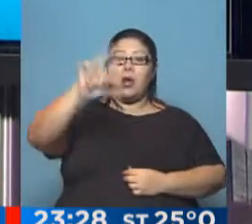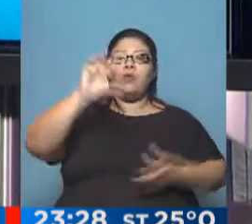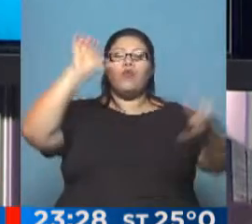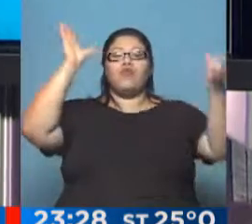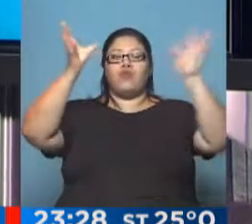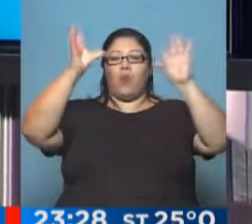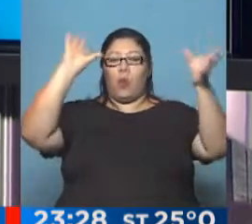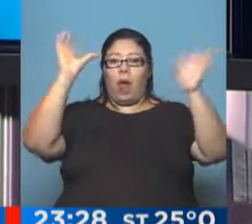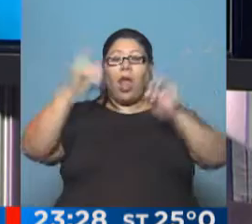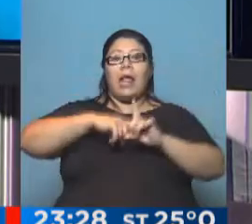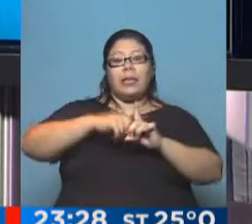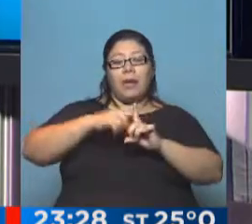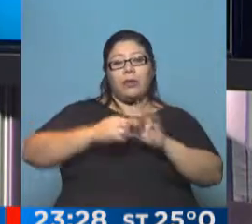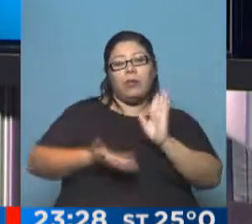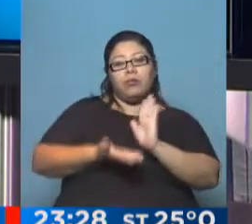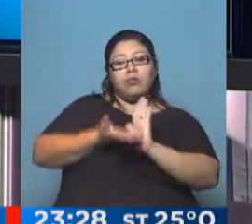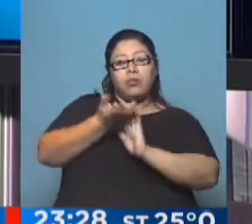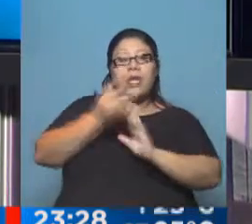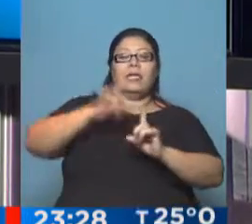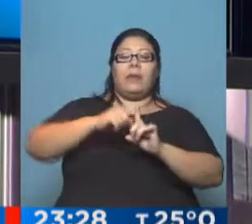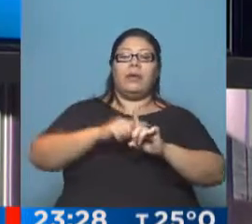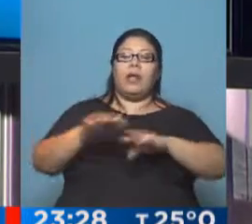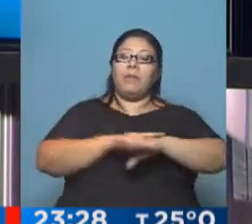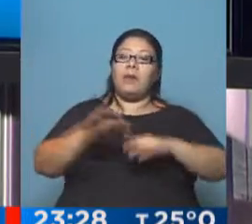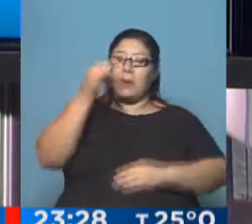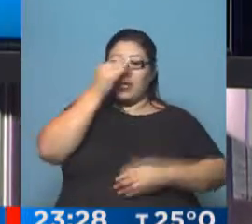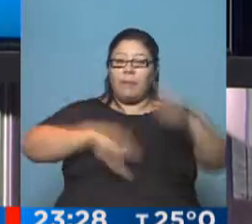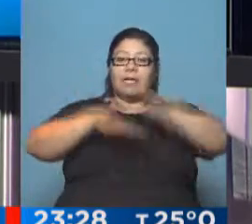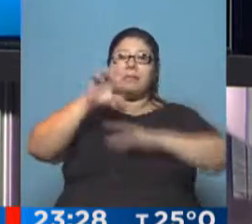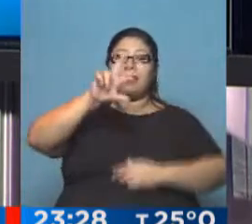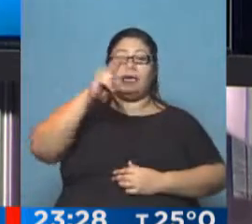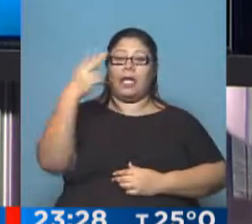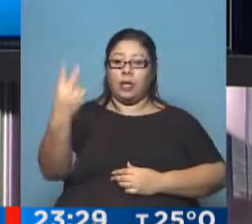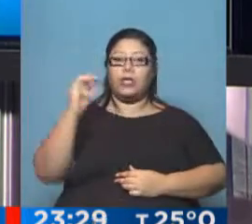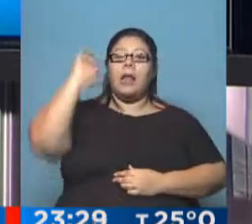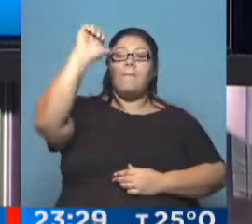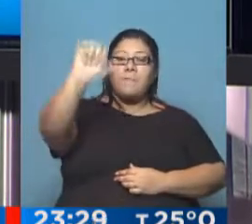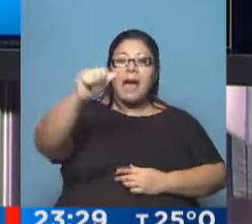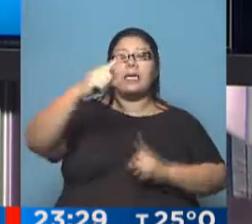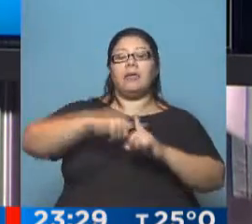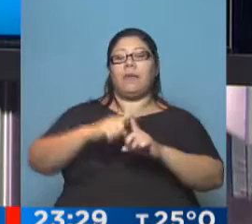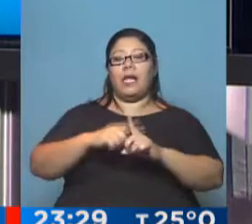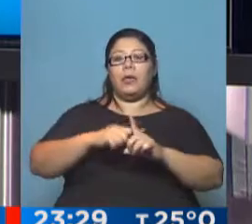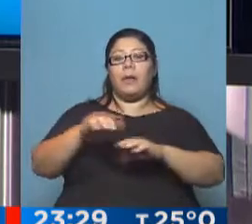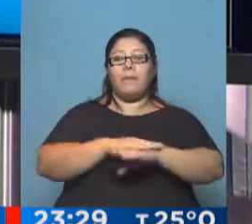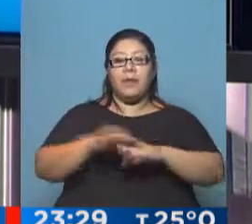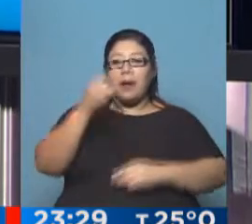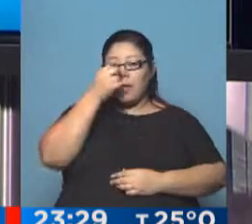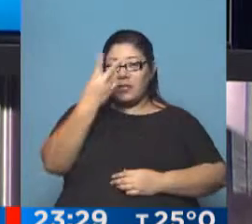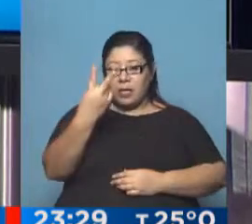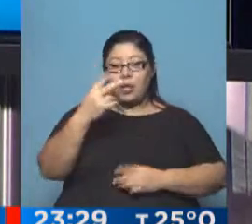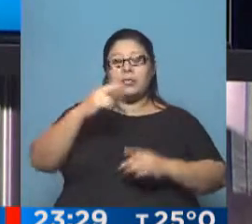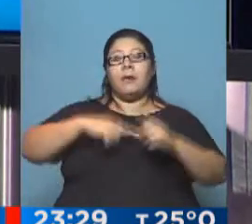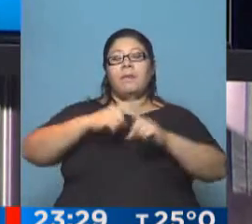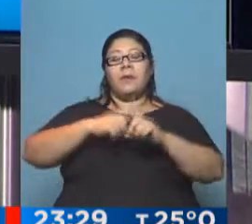Lentamente las temperaturas irán recuperando. 20, la mínima es 32 grados la temperatura máxima. Para el día martes, tener la probabilidad ya de algunas precipitaciones